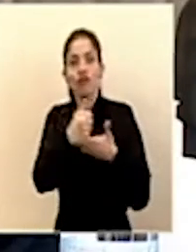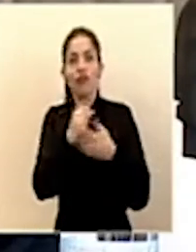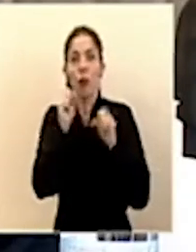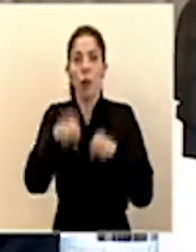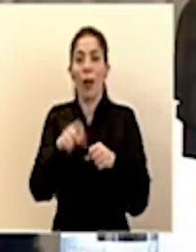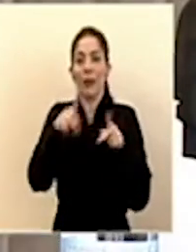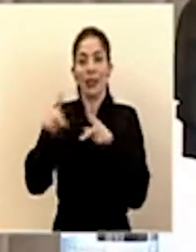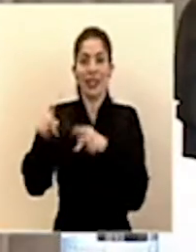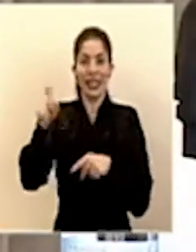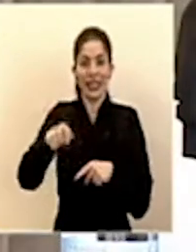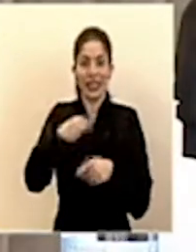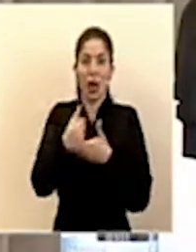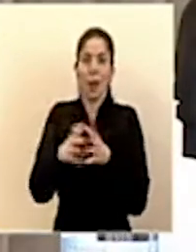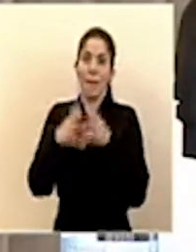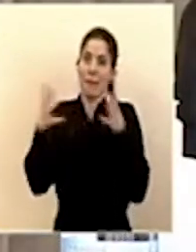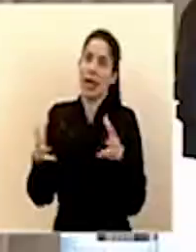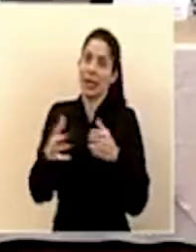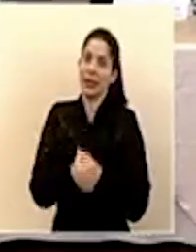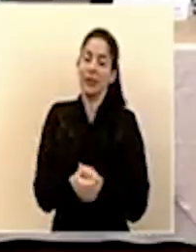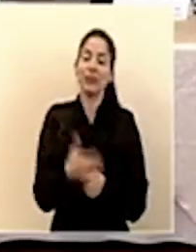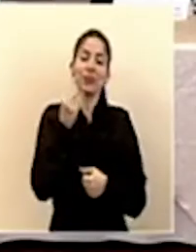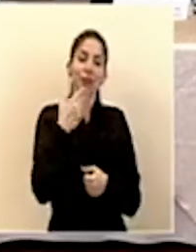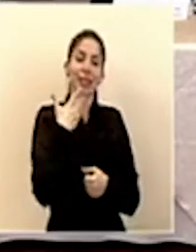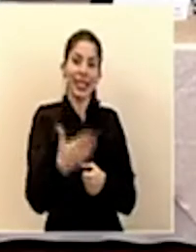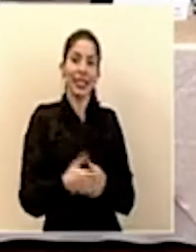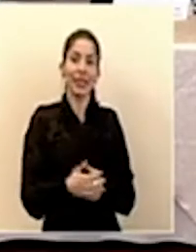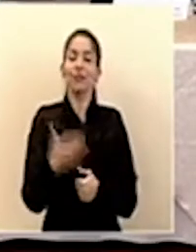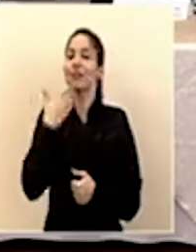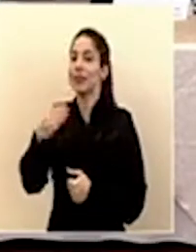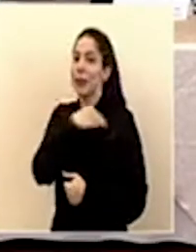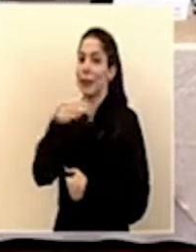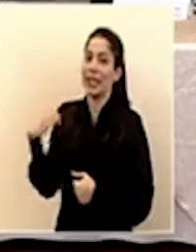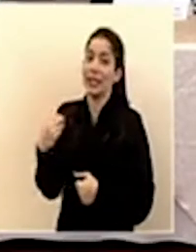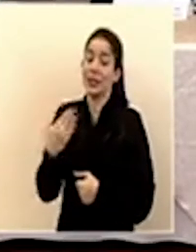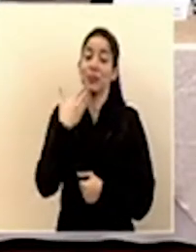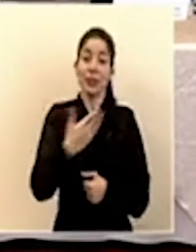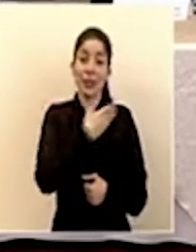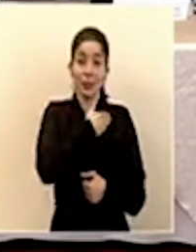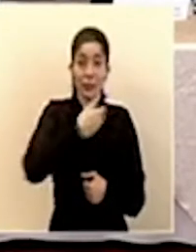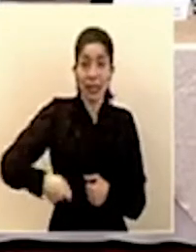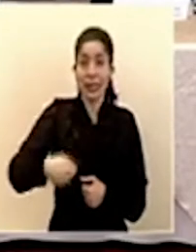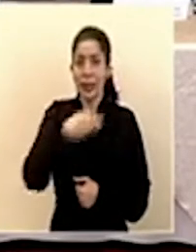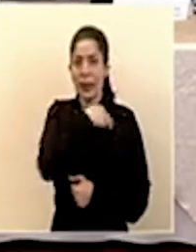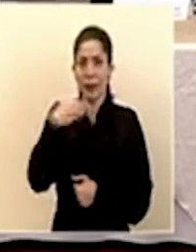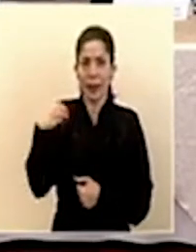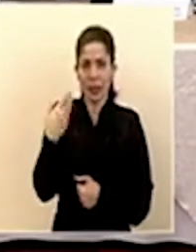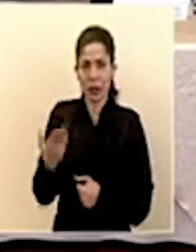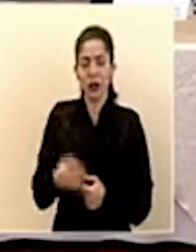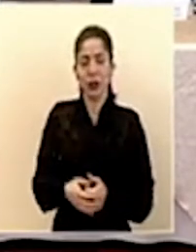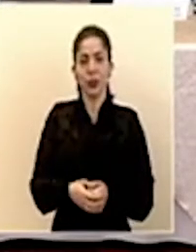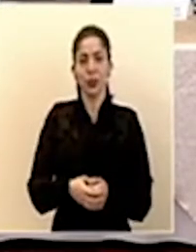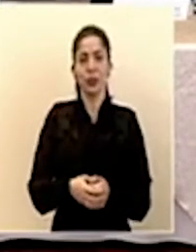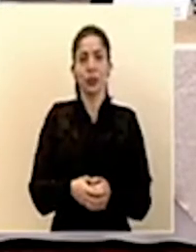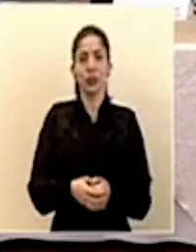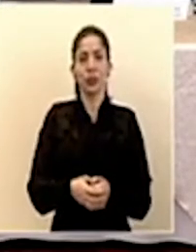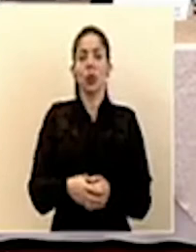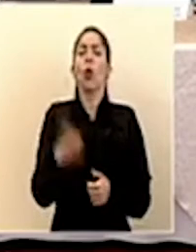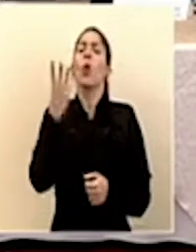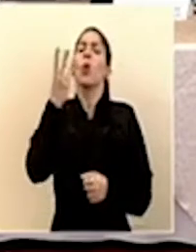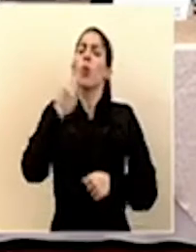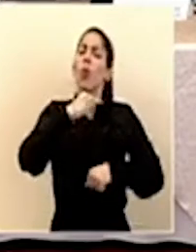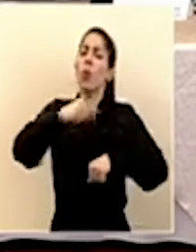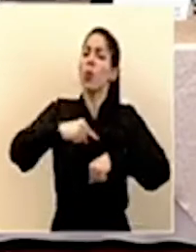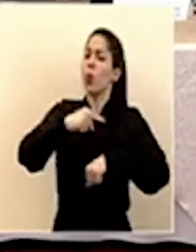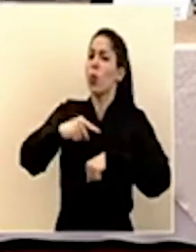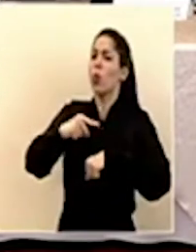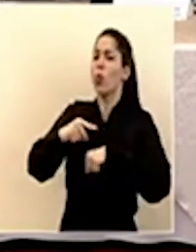familias necesitadas. Muchas gracias. Gracias, ministro. Gracias, señor presidente. Señores ministros, ¿por cuánto tiempo